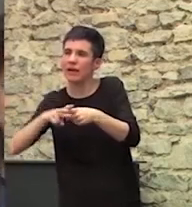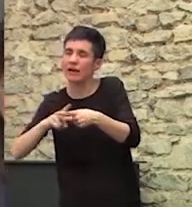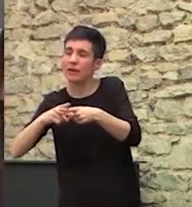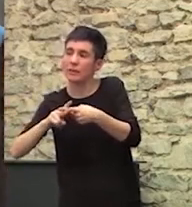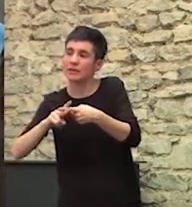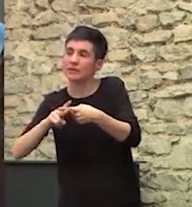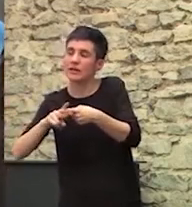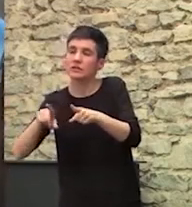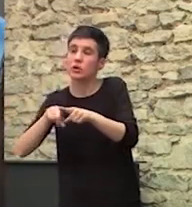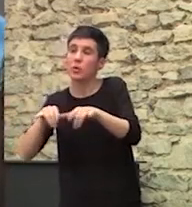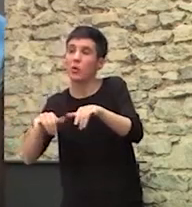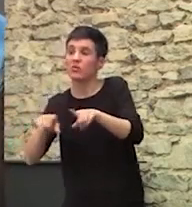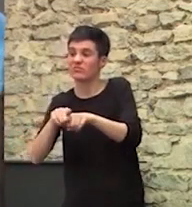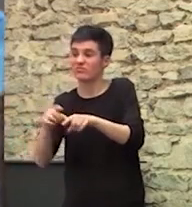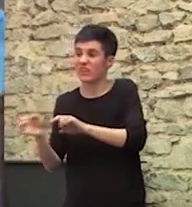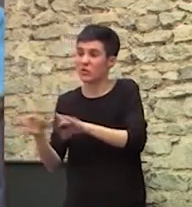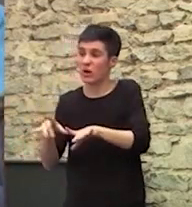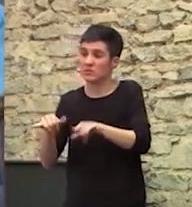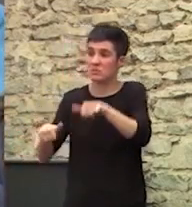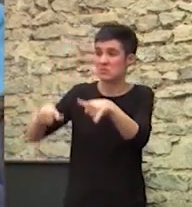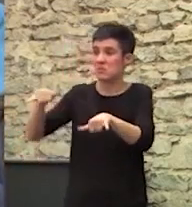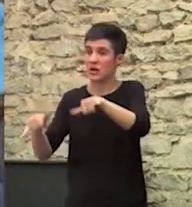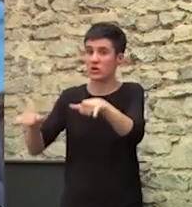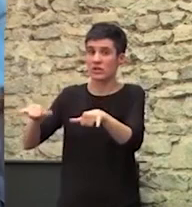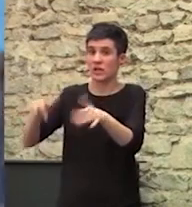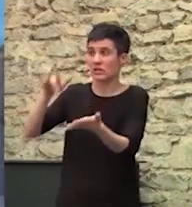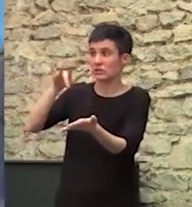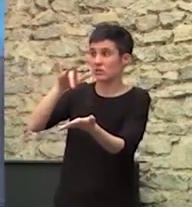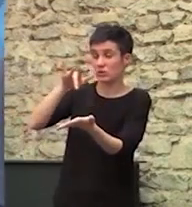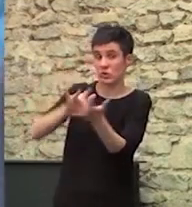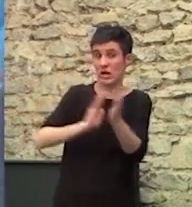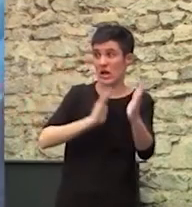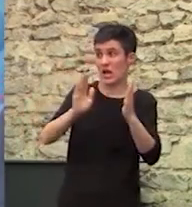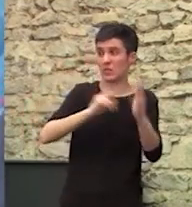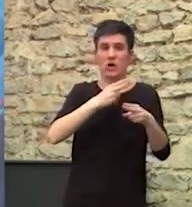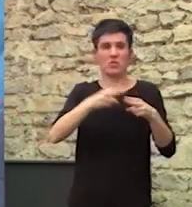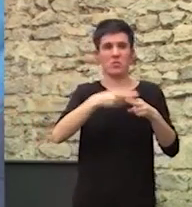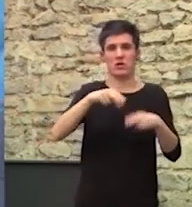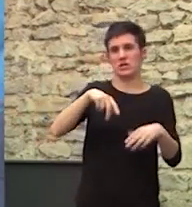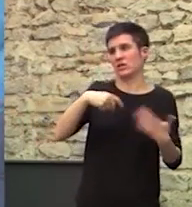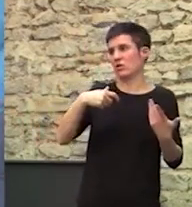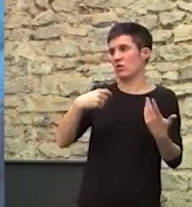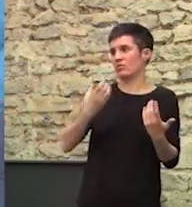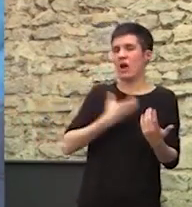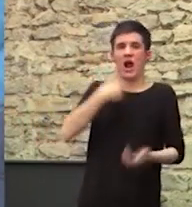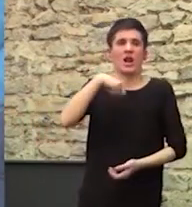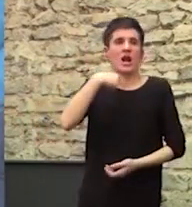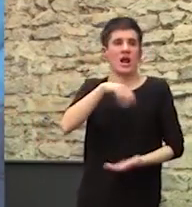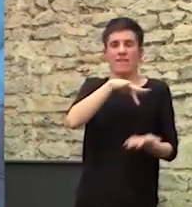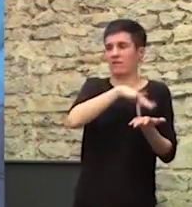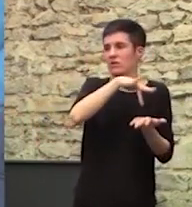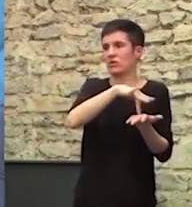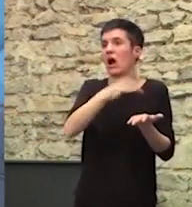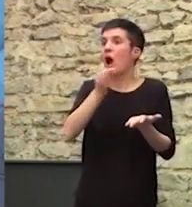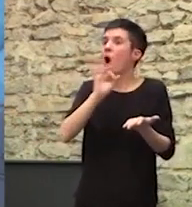Son las marionetas Del político de turno Del alcalde de turno Y cuando es peor De